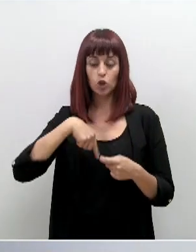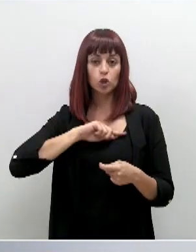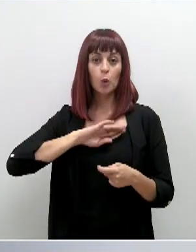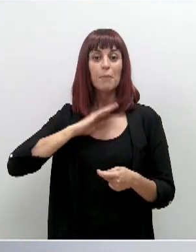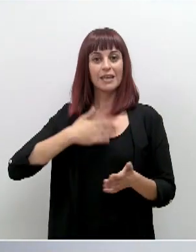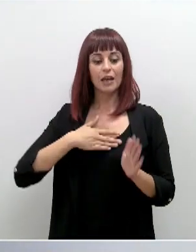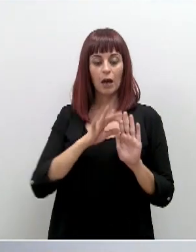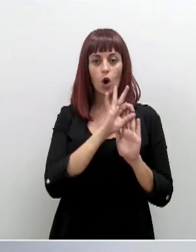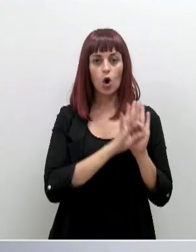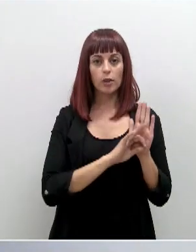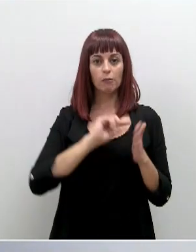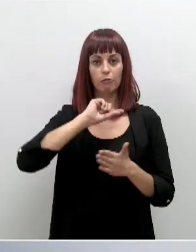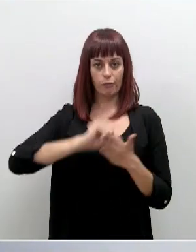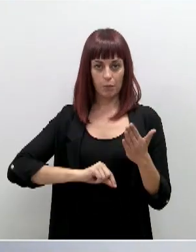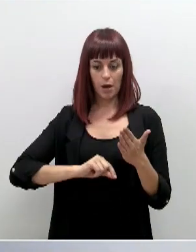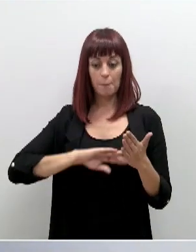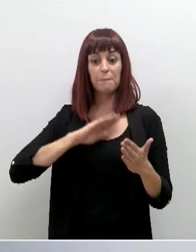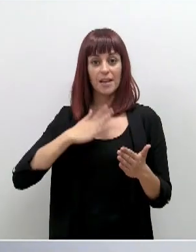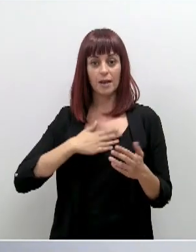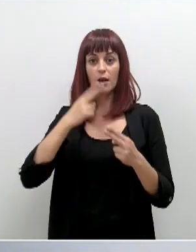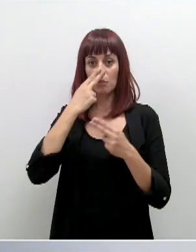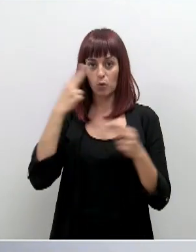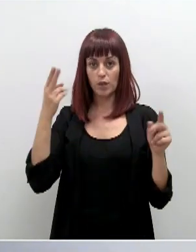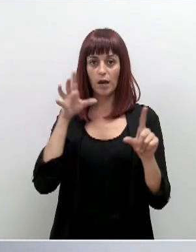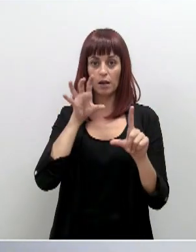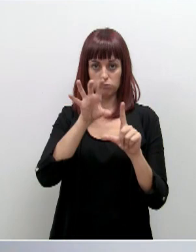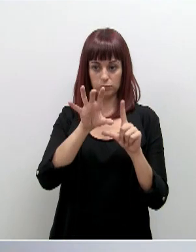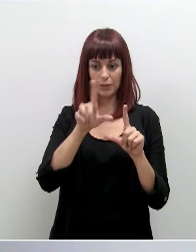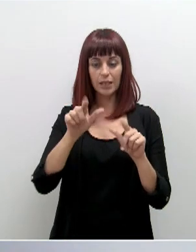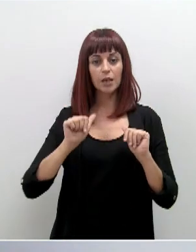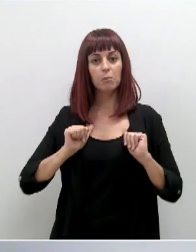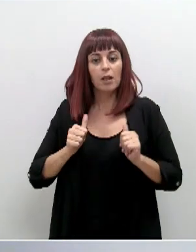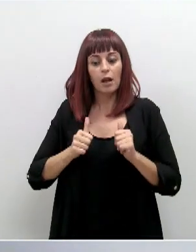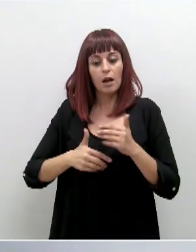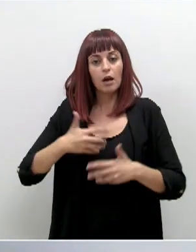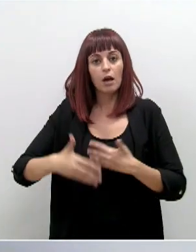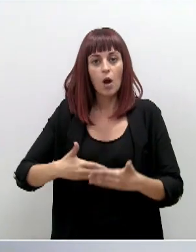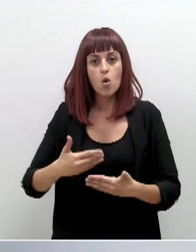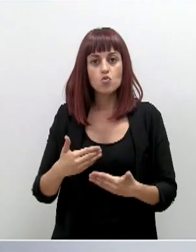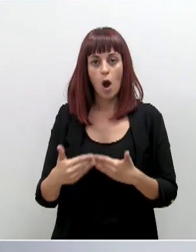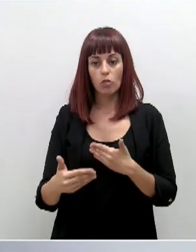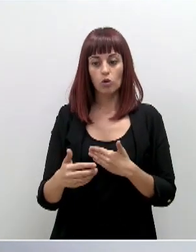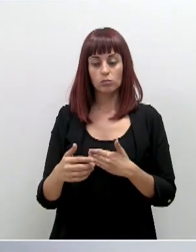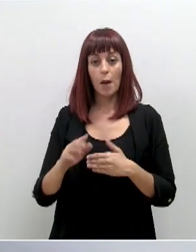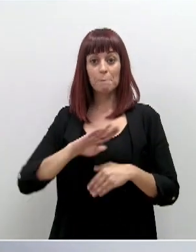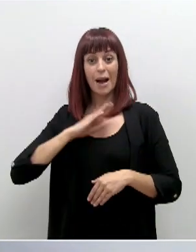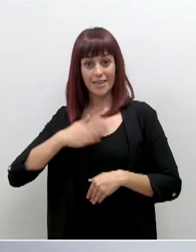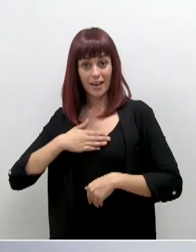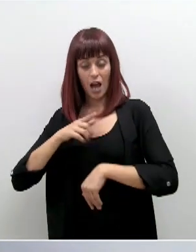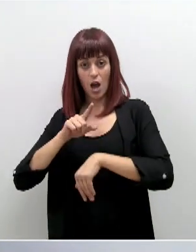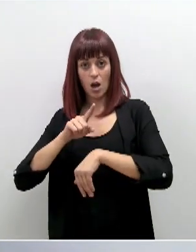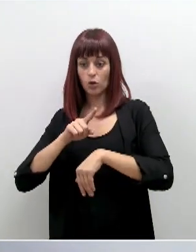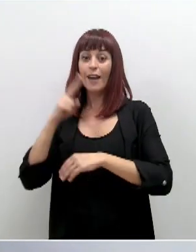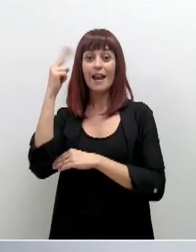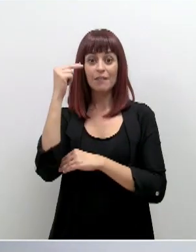firmará esa orden, se publicará mañana mismo y entrará en vigor a las 12 de la noche del